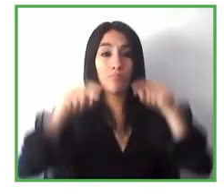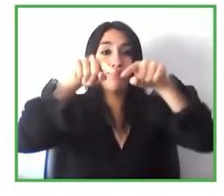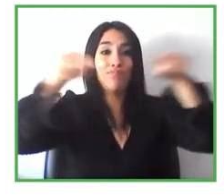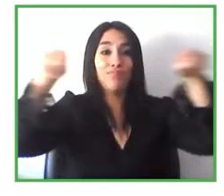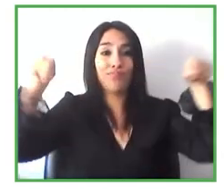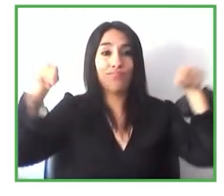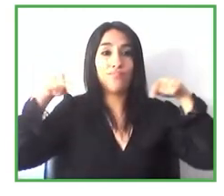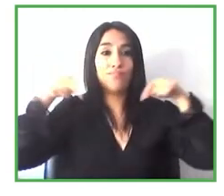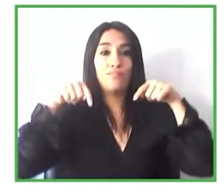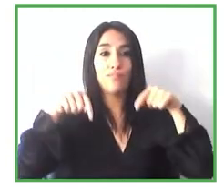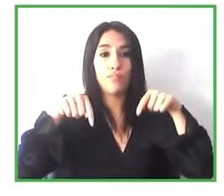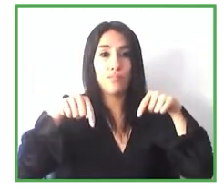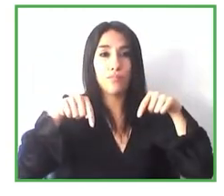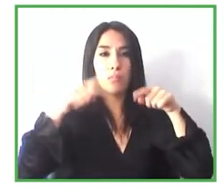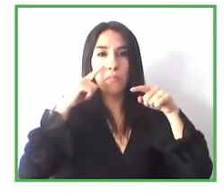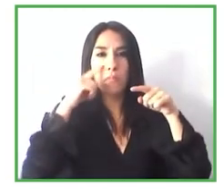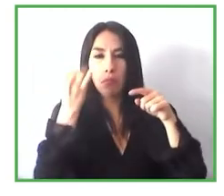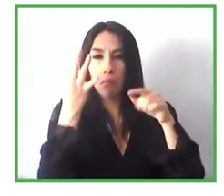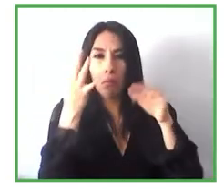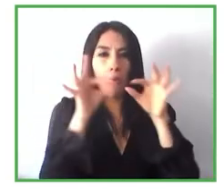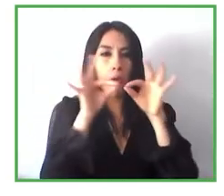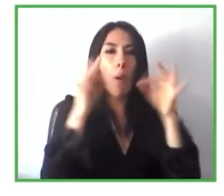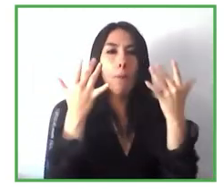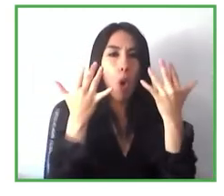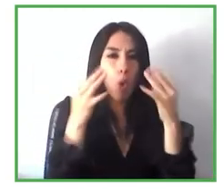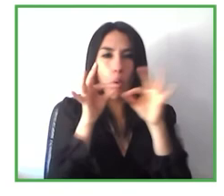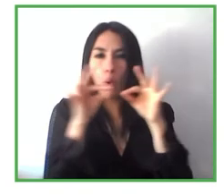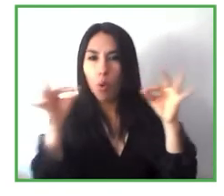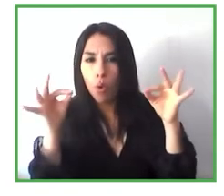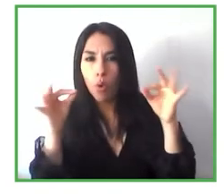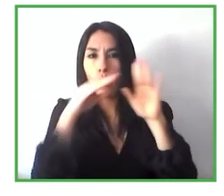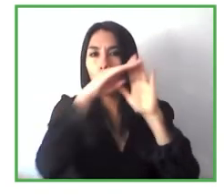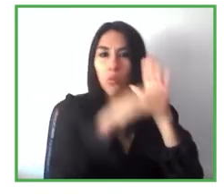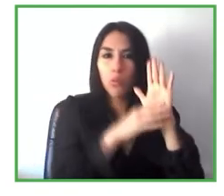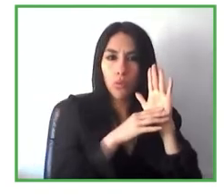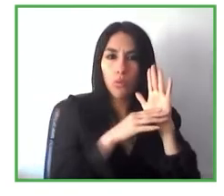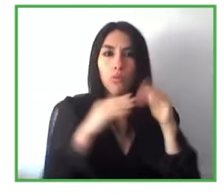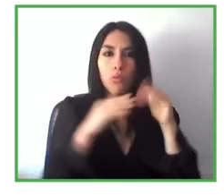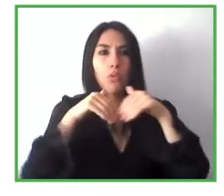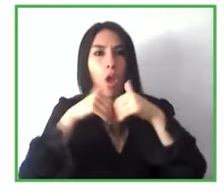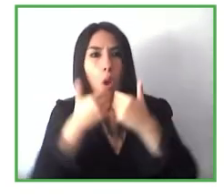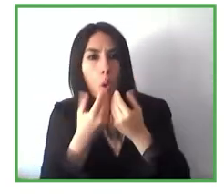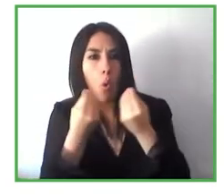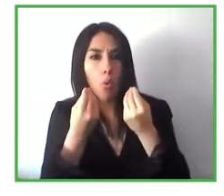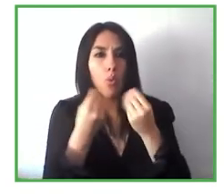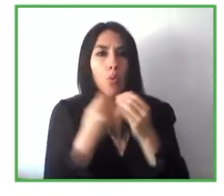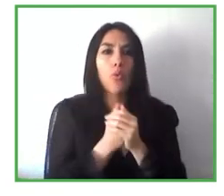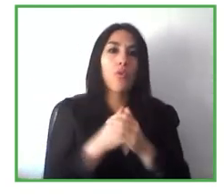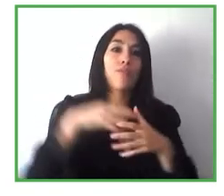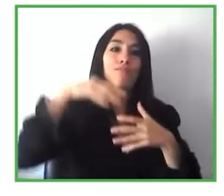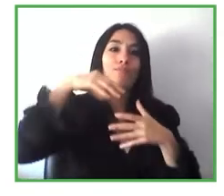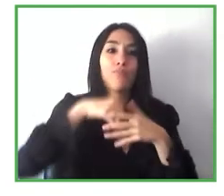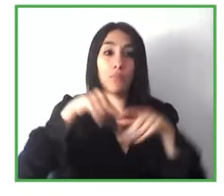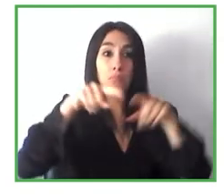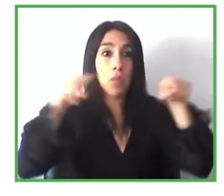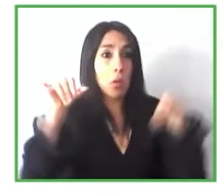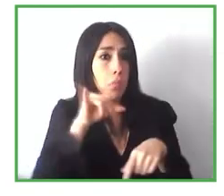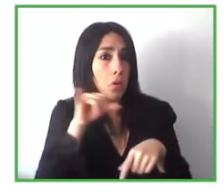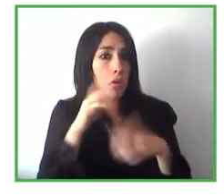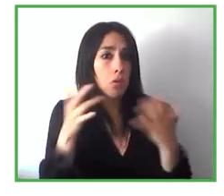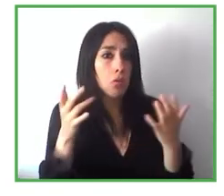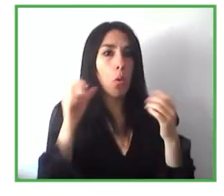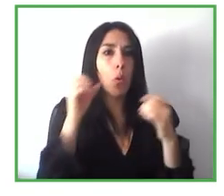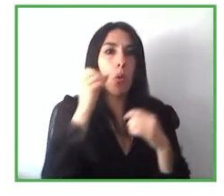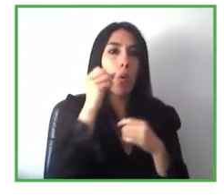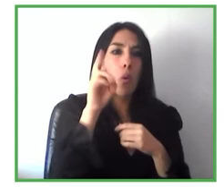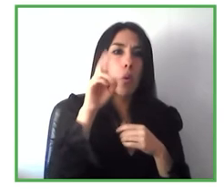introducir cómo embeber la tecnología dentro del propio equipamiento de alguna manera smartizar es decir volver inteligente pues